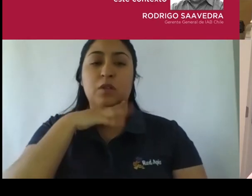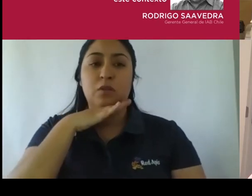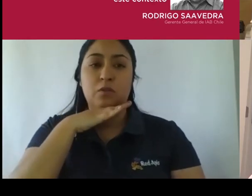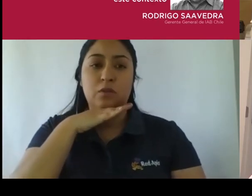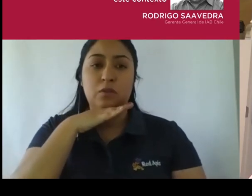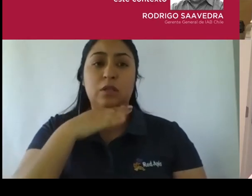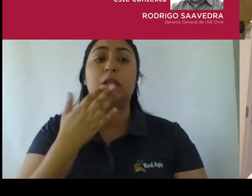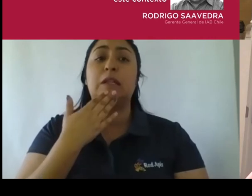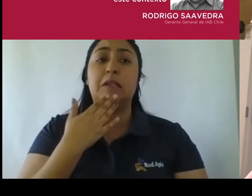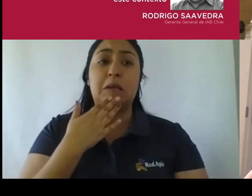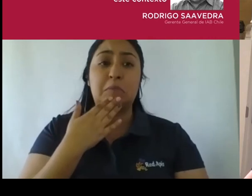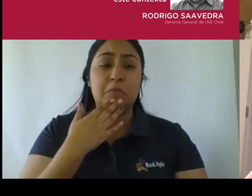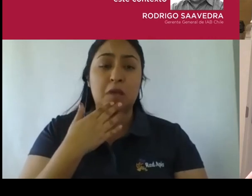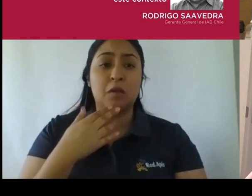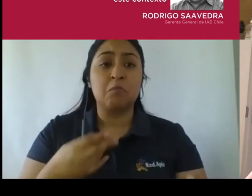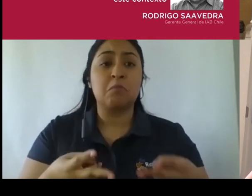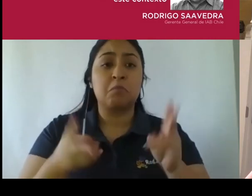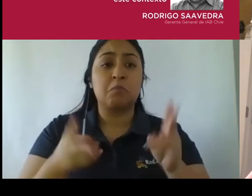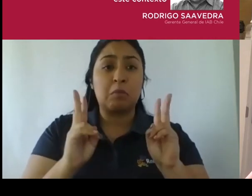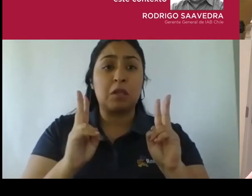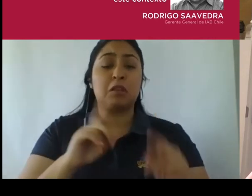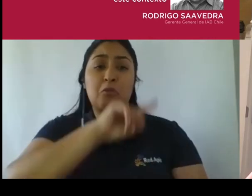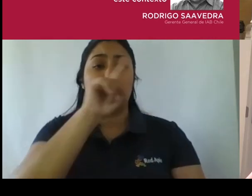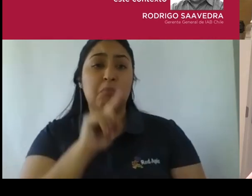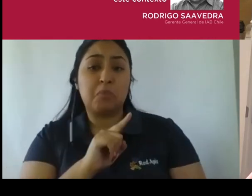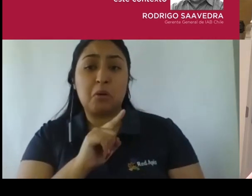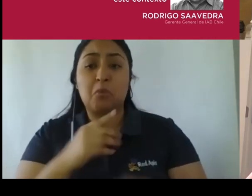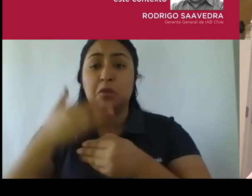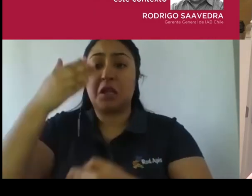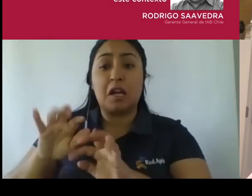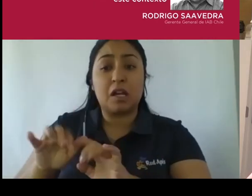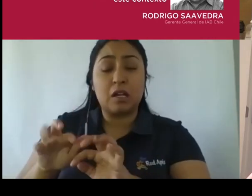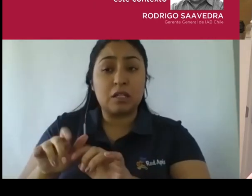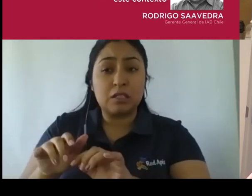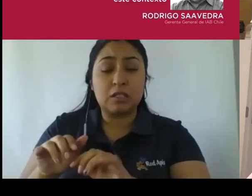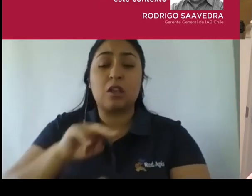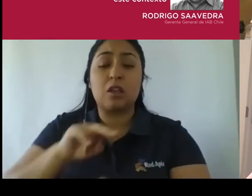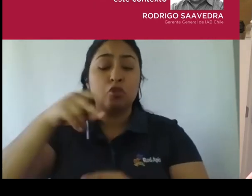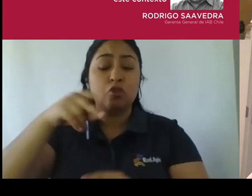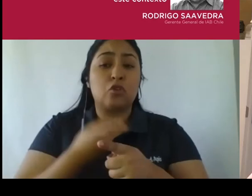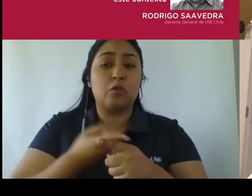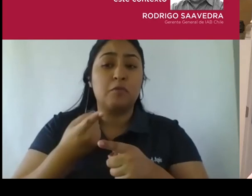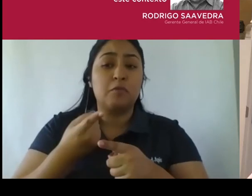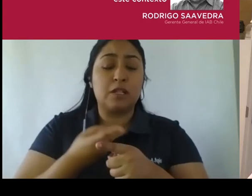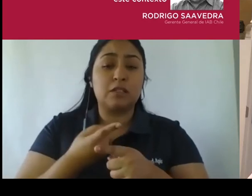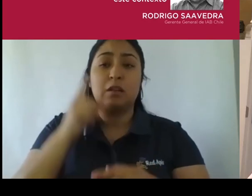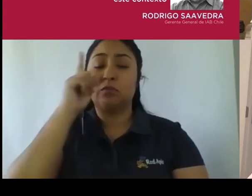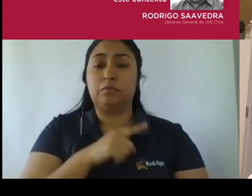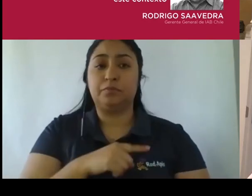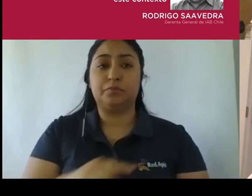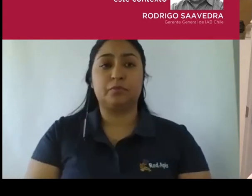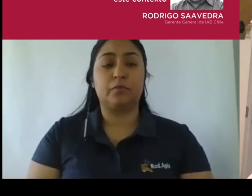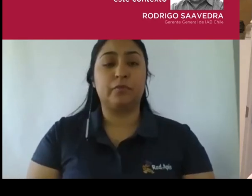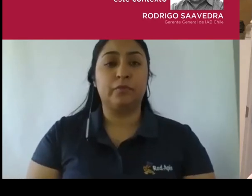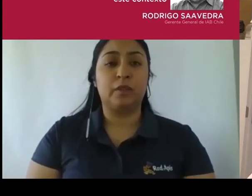a que puedan hacernos sus preguntas a través del chat para que nosotros podamos conversar al final de tu charla un ratito. Así que, Rodrigo, el